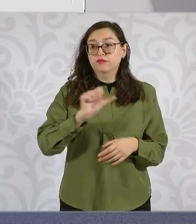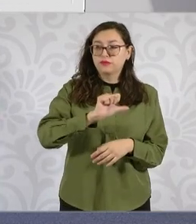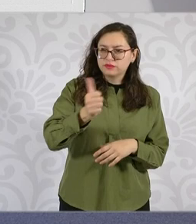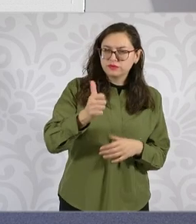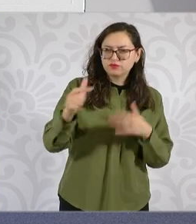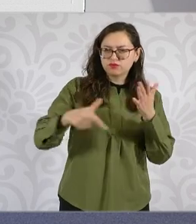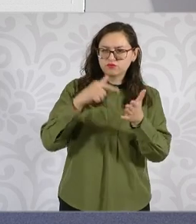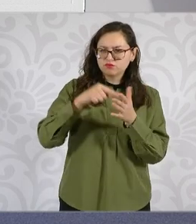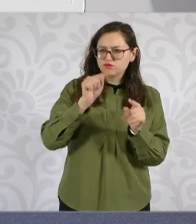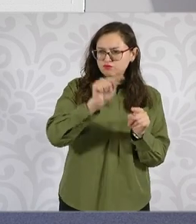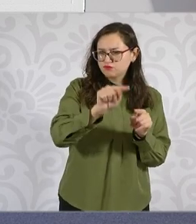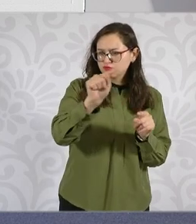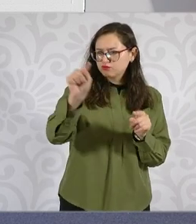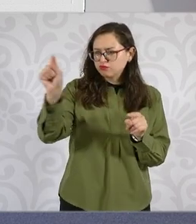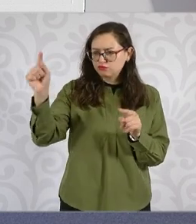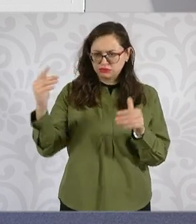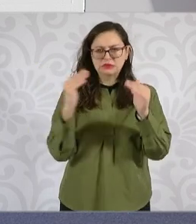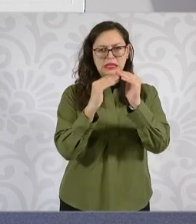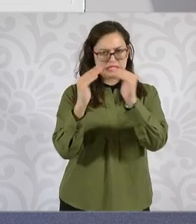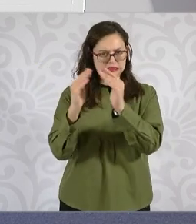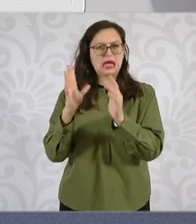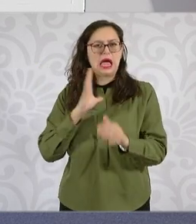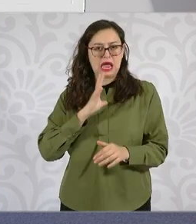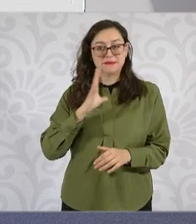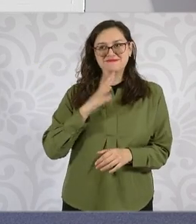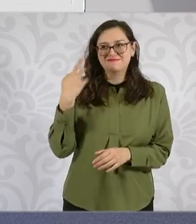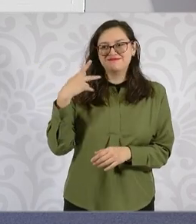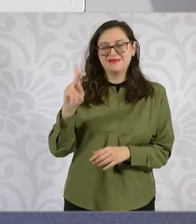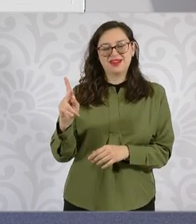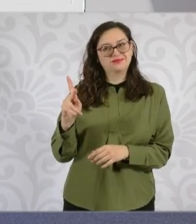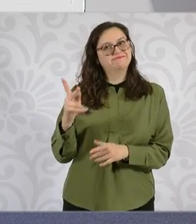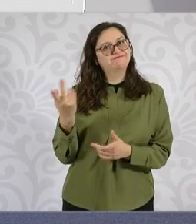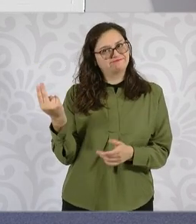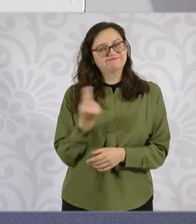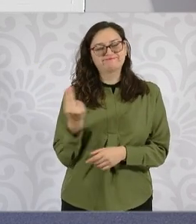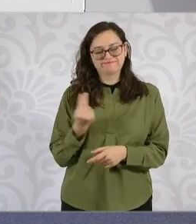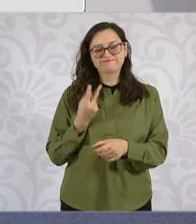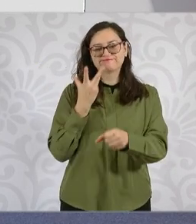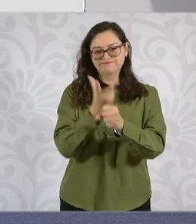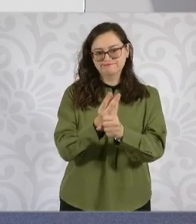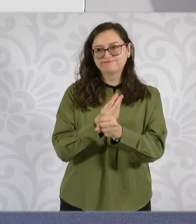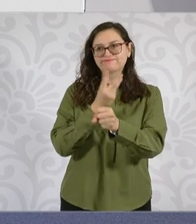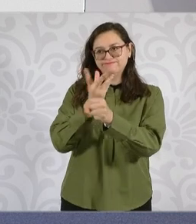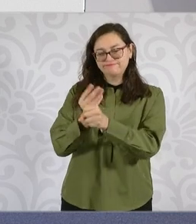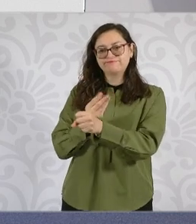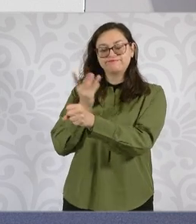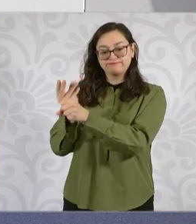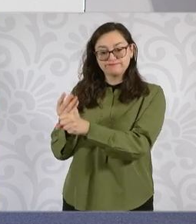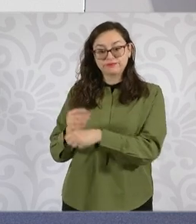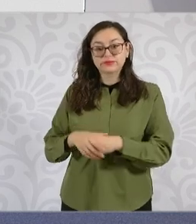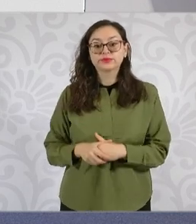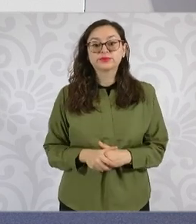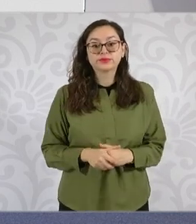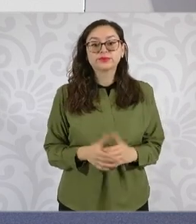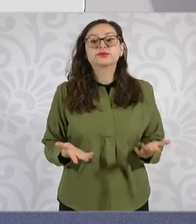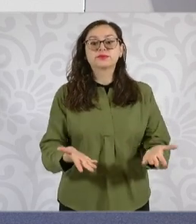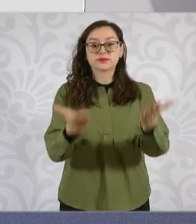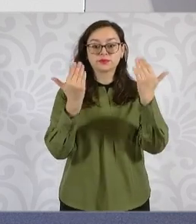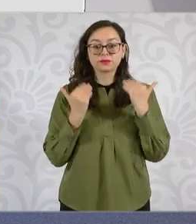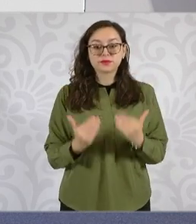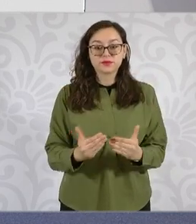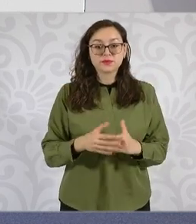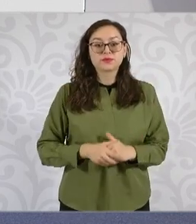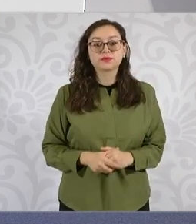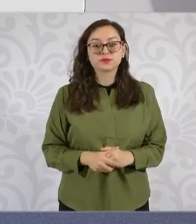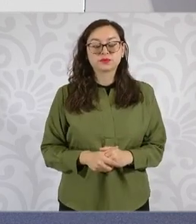marginalidad o marginación. Adelante, por favor. También buscamos